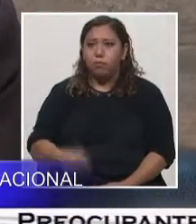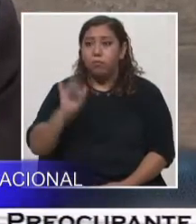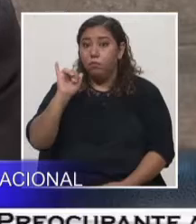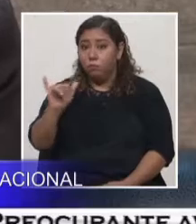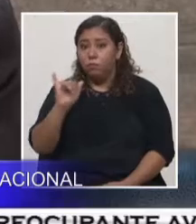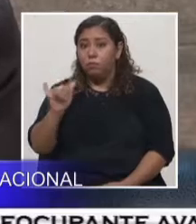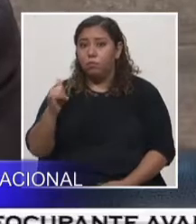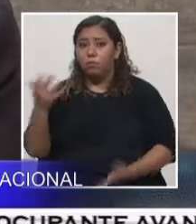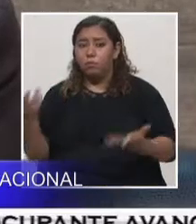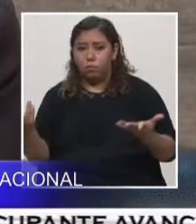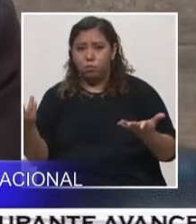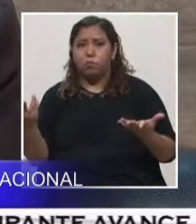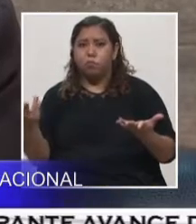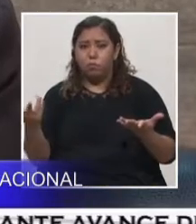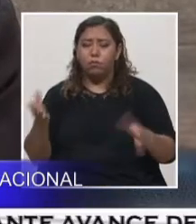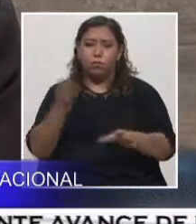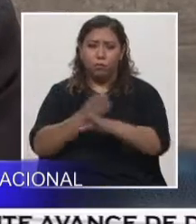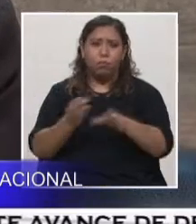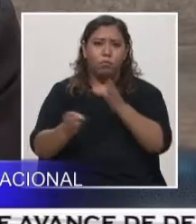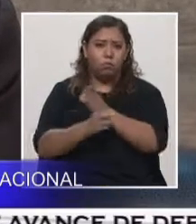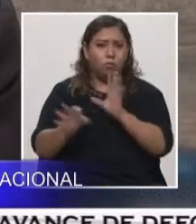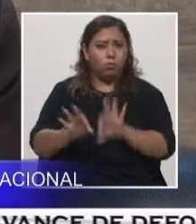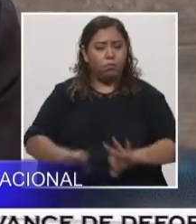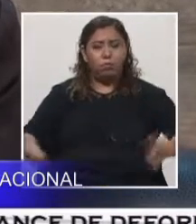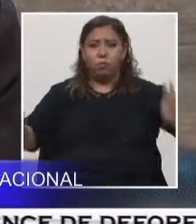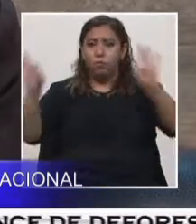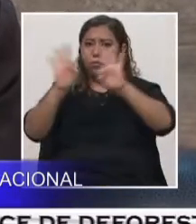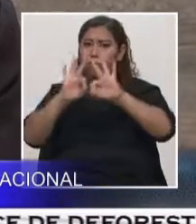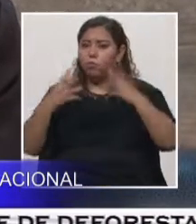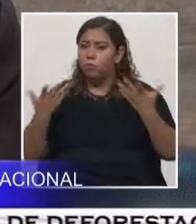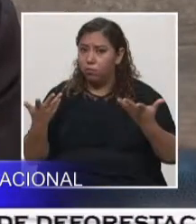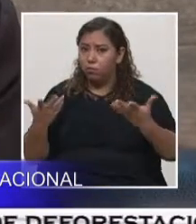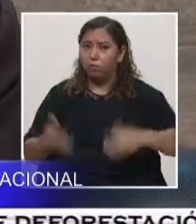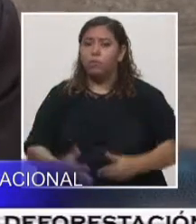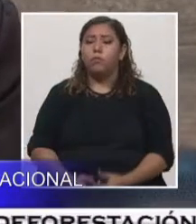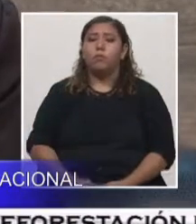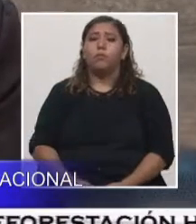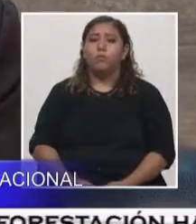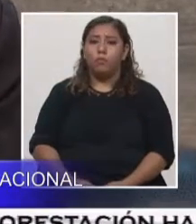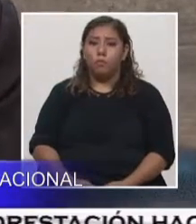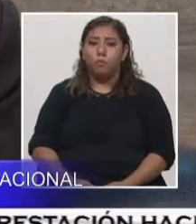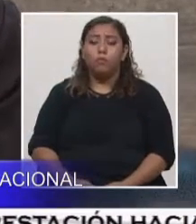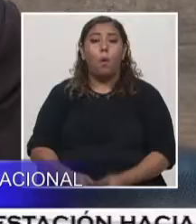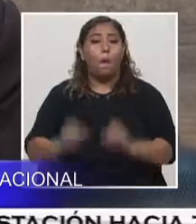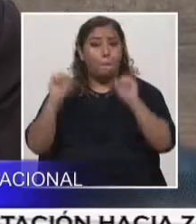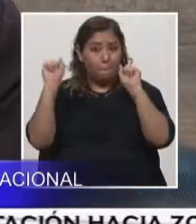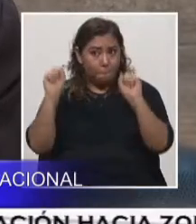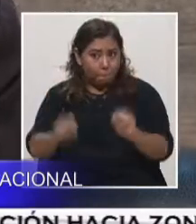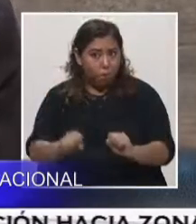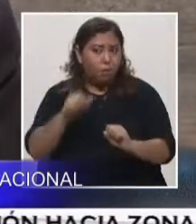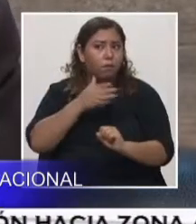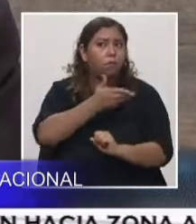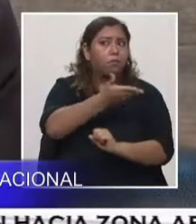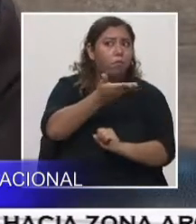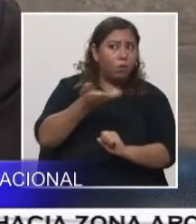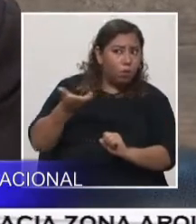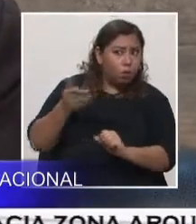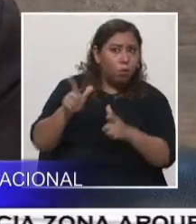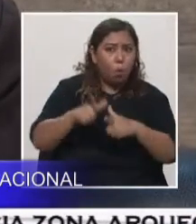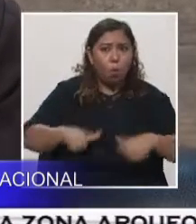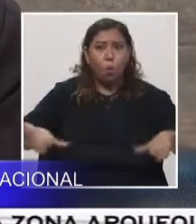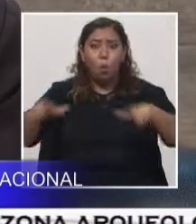rama de la geología. Entonces, poder explotar y poder desarrollar estos sitios y tener